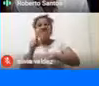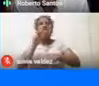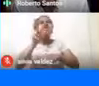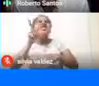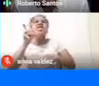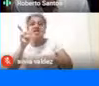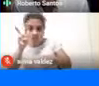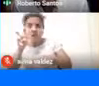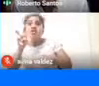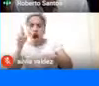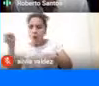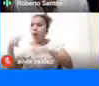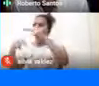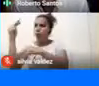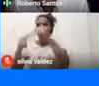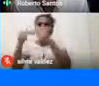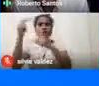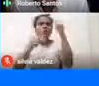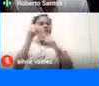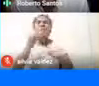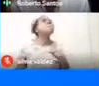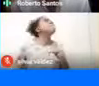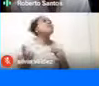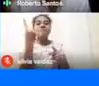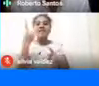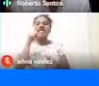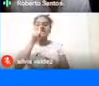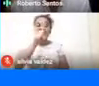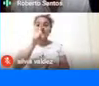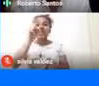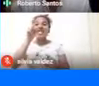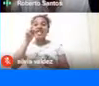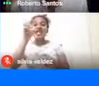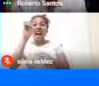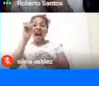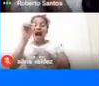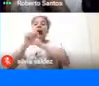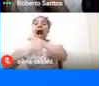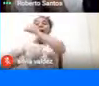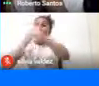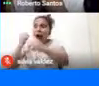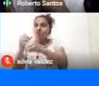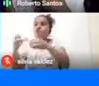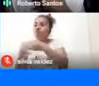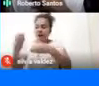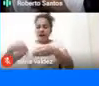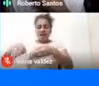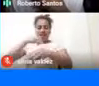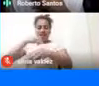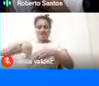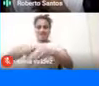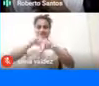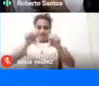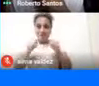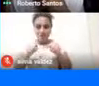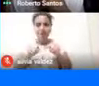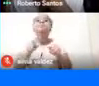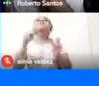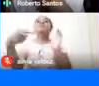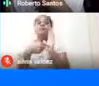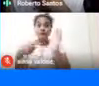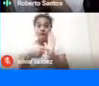Fueron construidas En los primeros 160 años De colonia Entonces En ese sentido